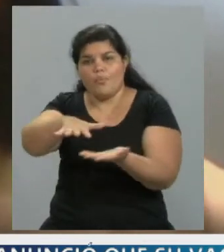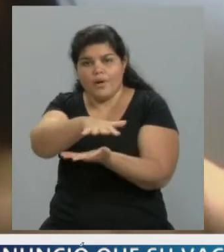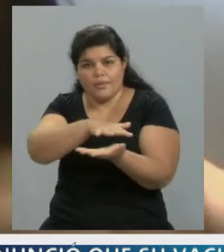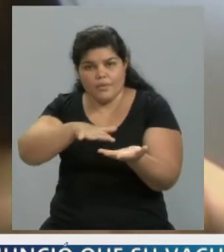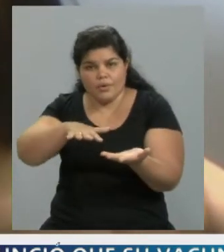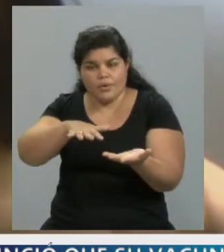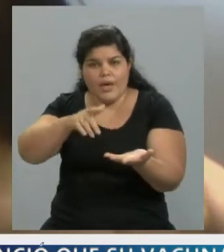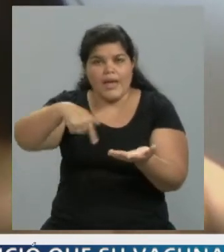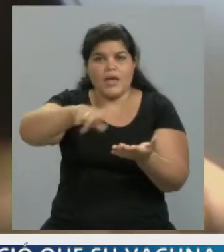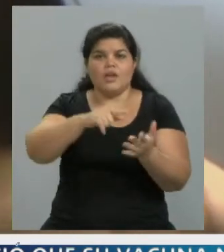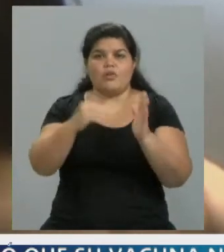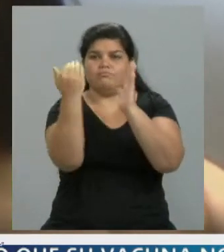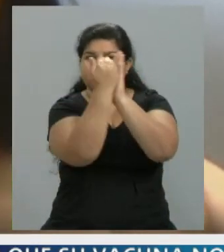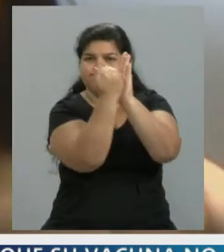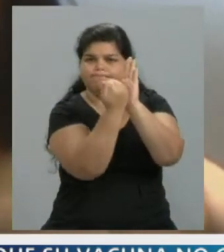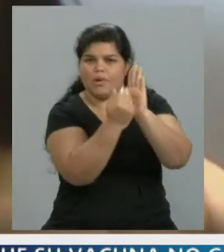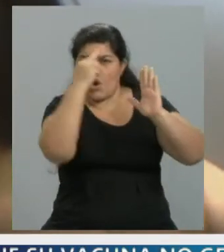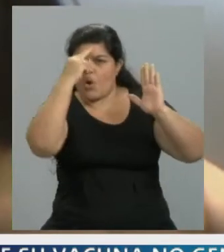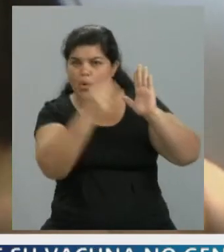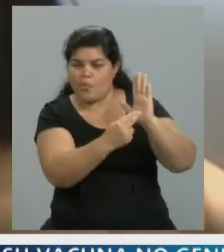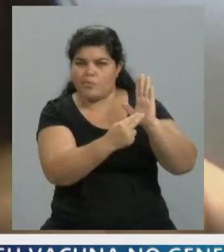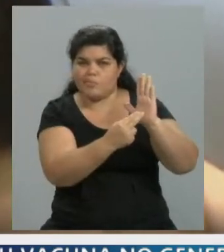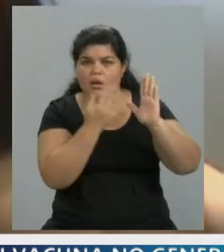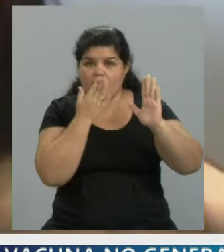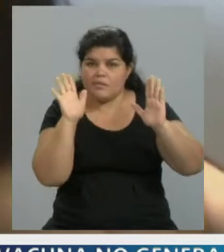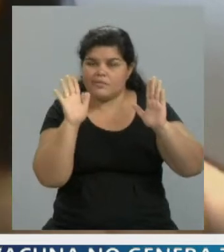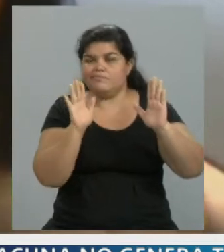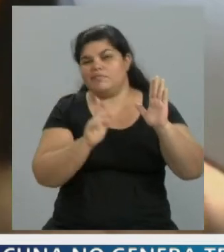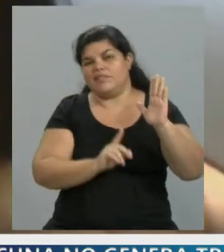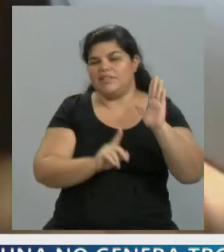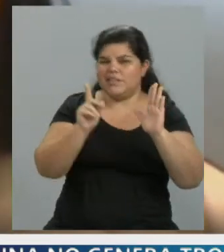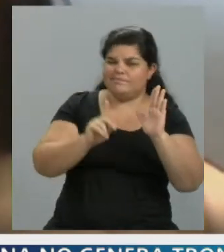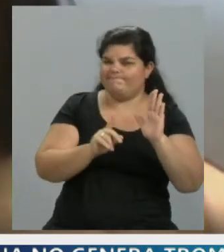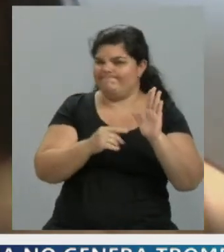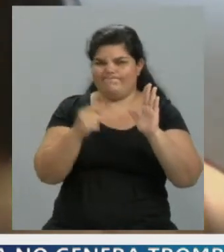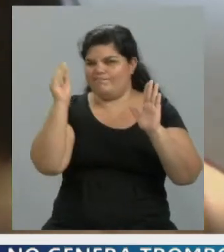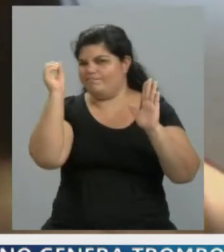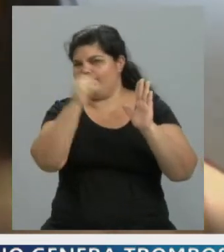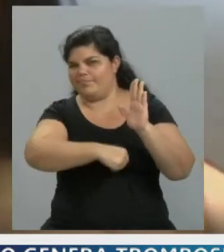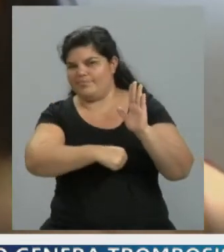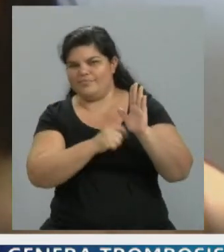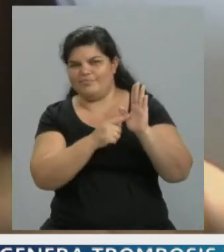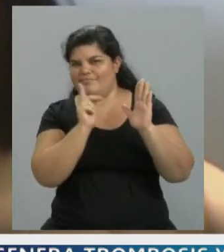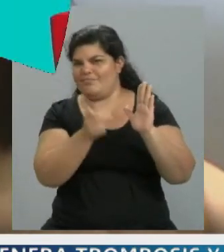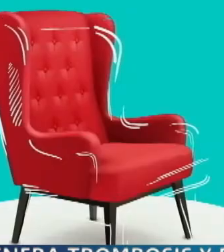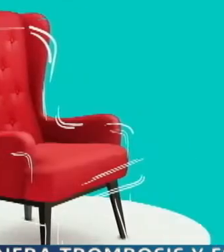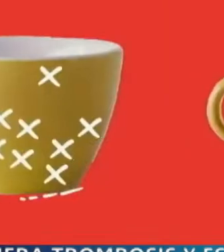Hay varias formas de que nos damos cuenta que no, o sea, existen personas que todavía